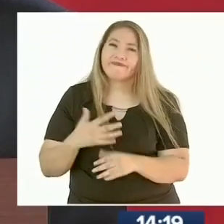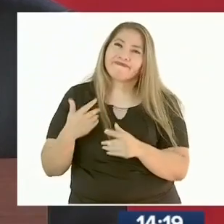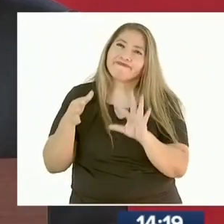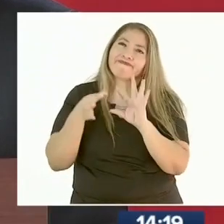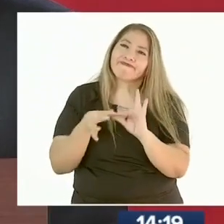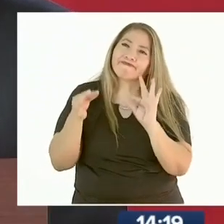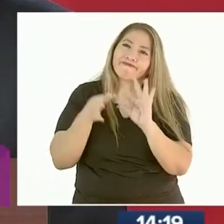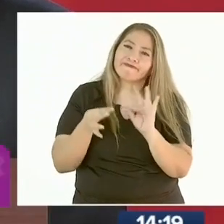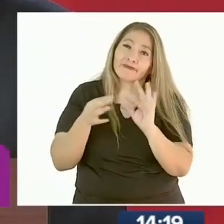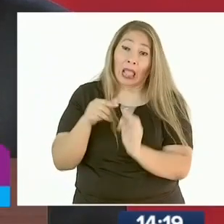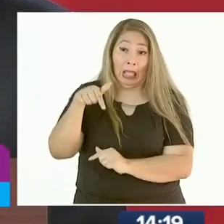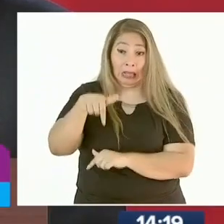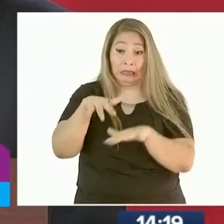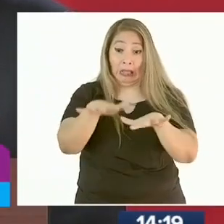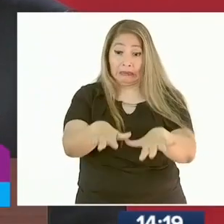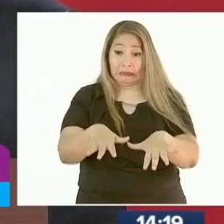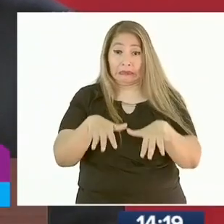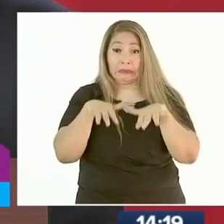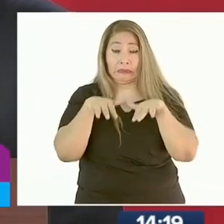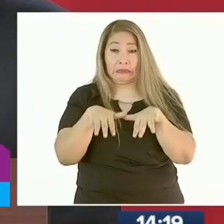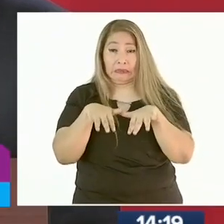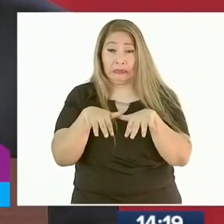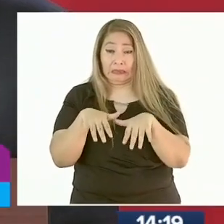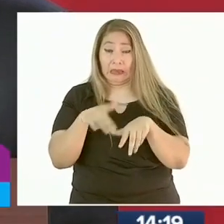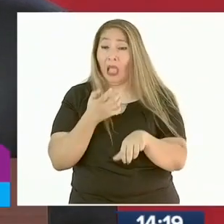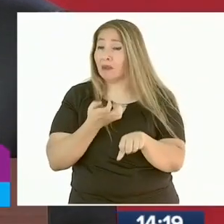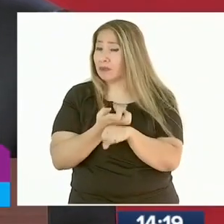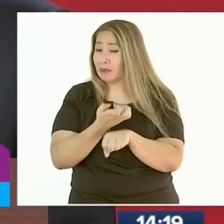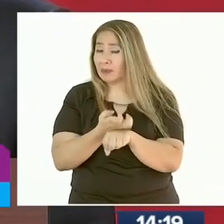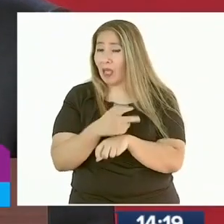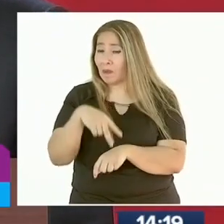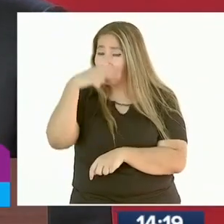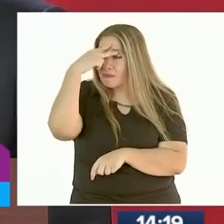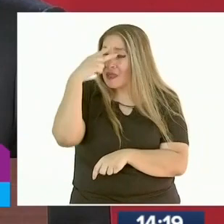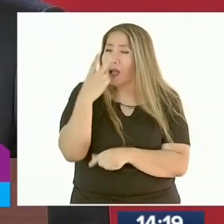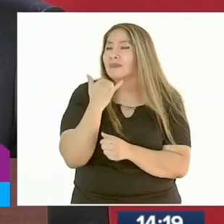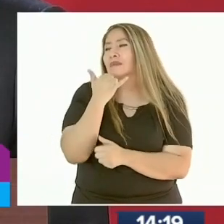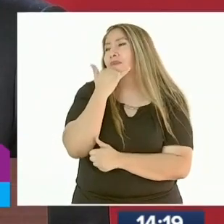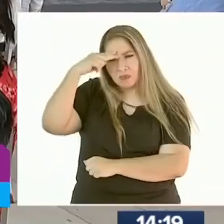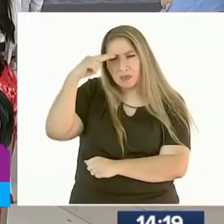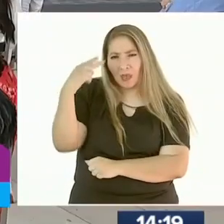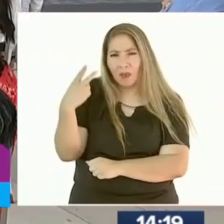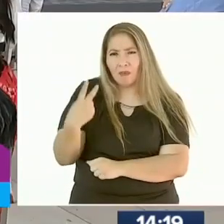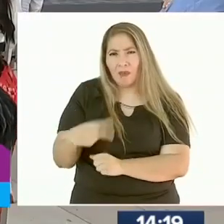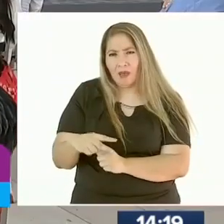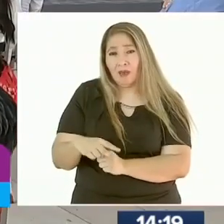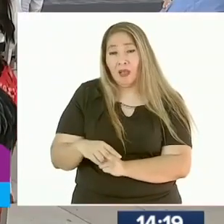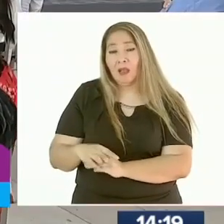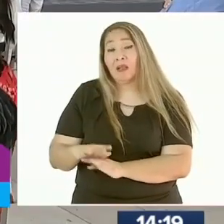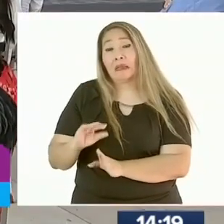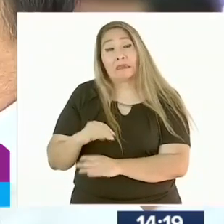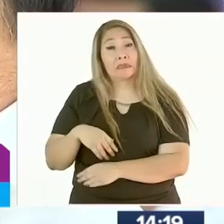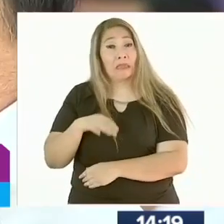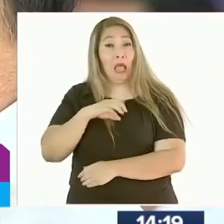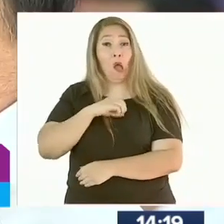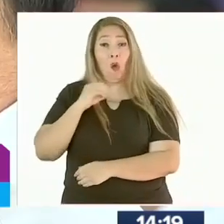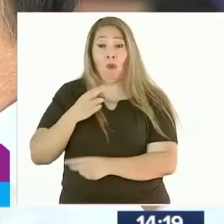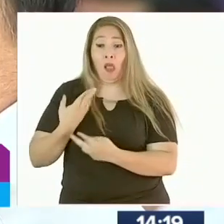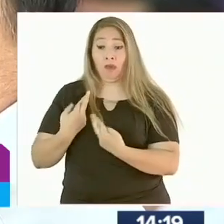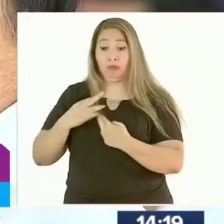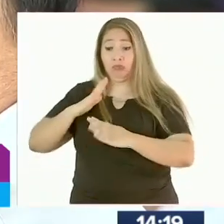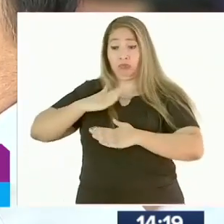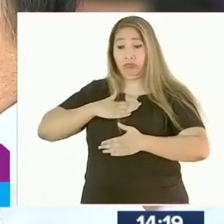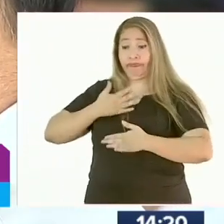Considero que este acto en el que el Estado mexicano pide perdón no sólo nos obliga a asumir